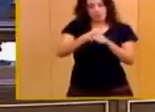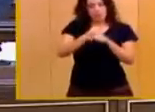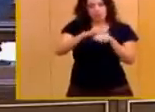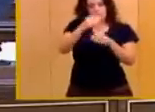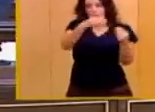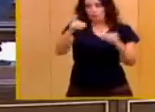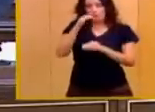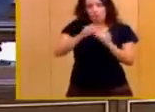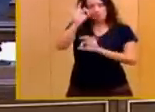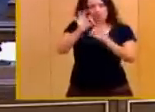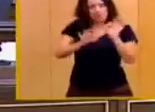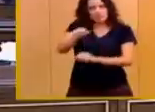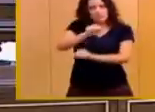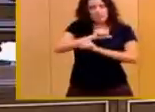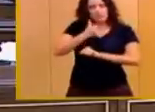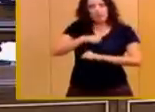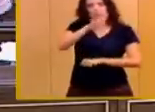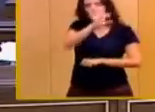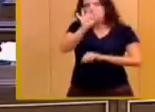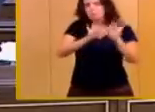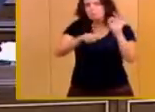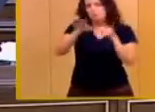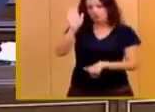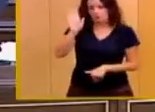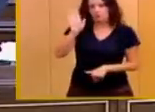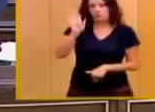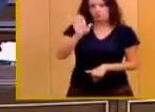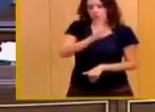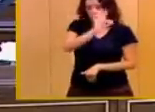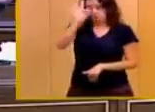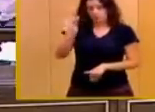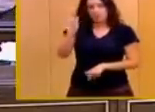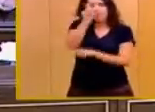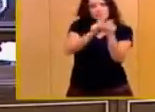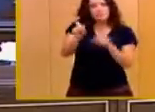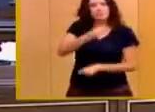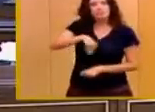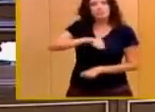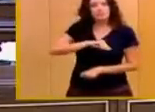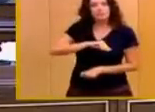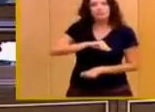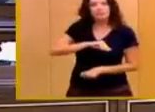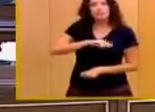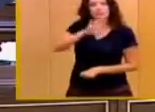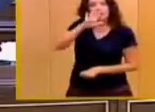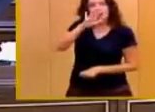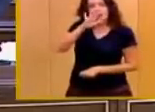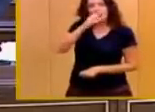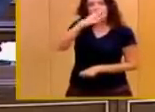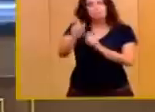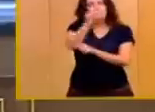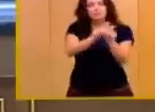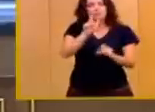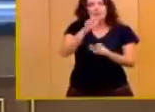paro supera ya el 40%. Y es difícil saber cuántos españoles han descendido del bienestar a la